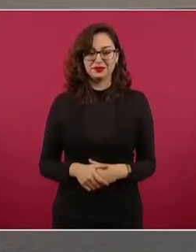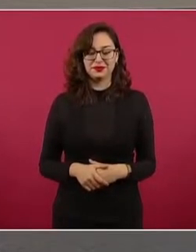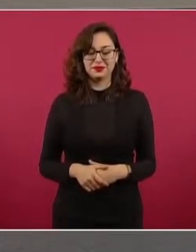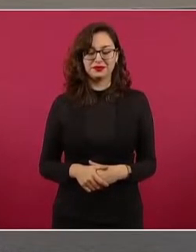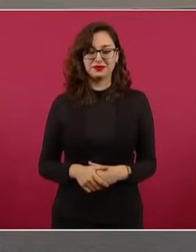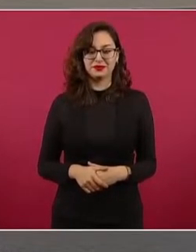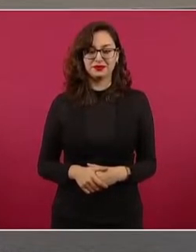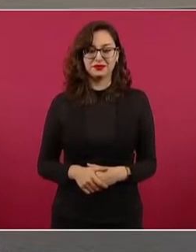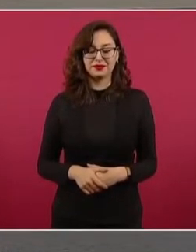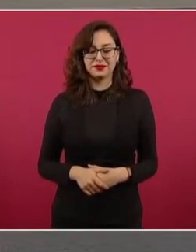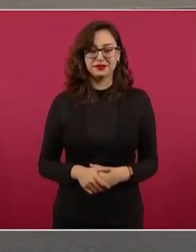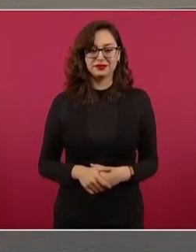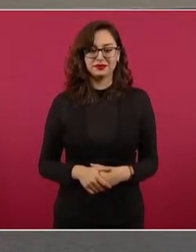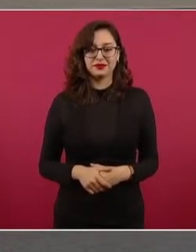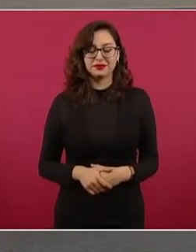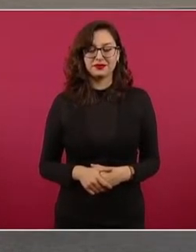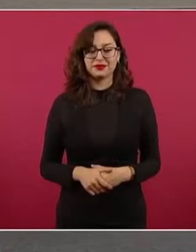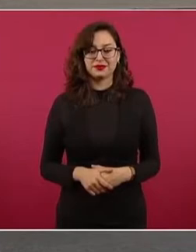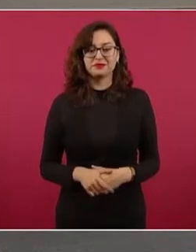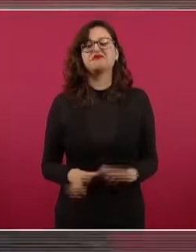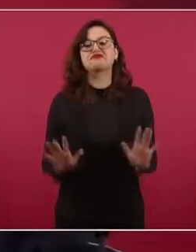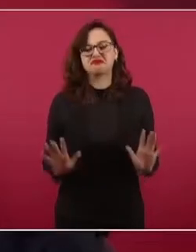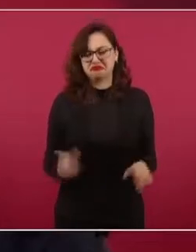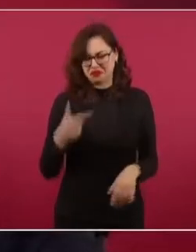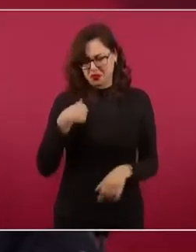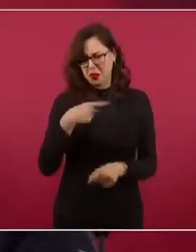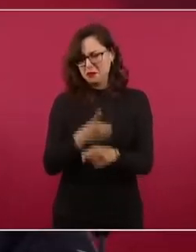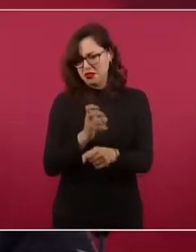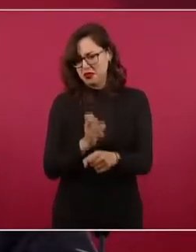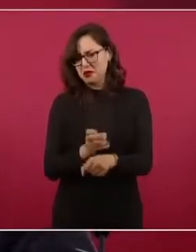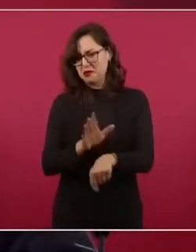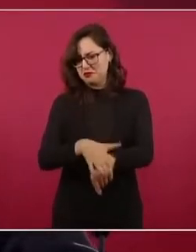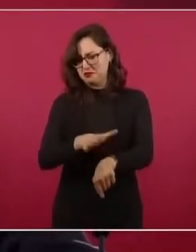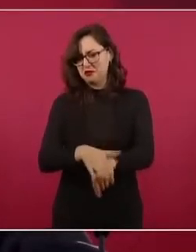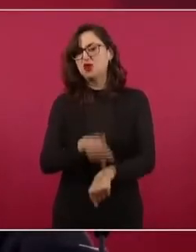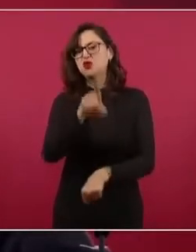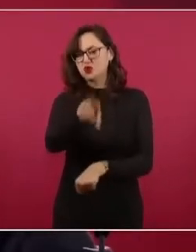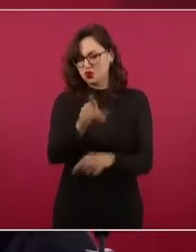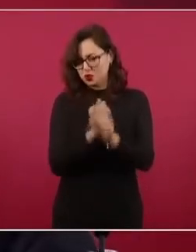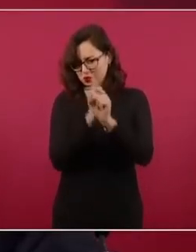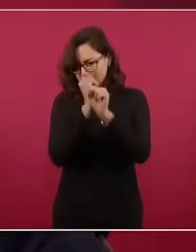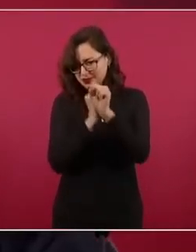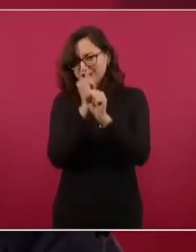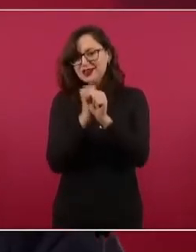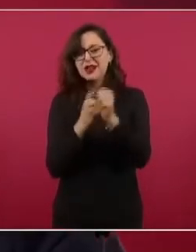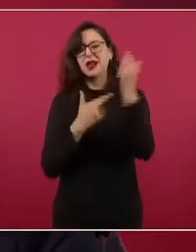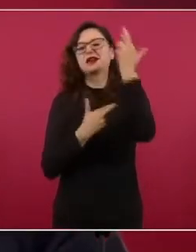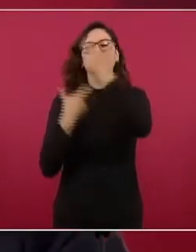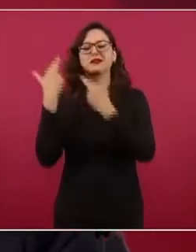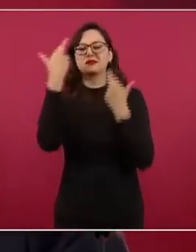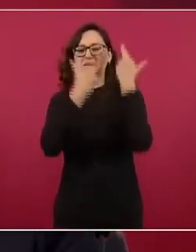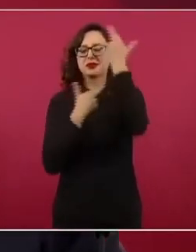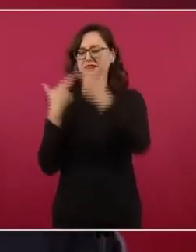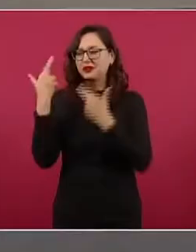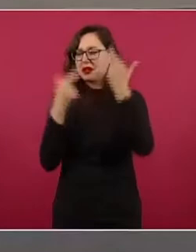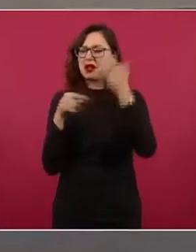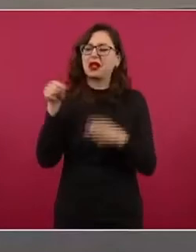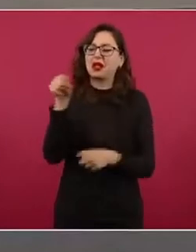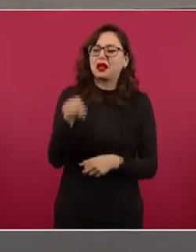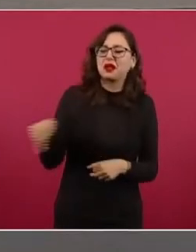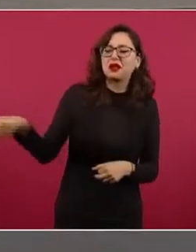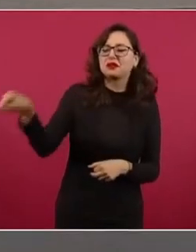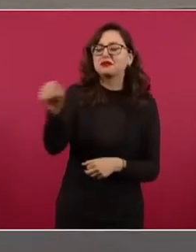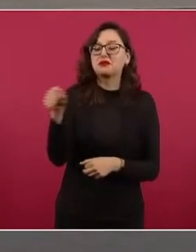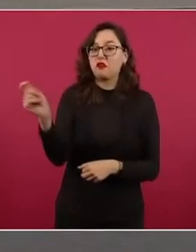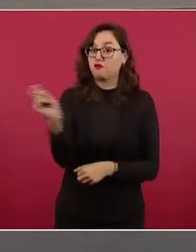Además, te convoco a eso. Haz una revisión, haz un estudio